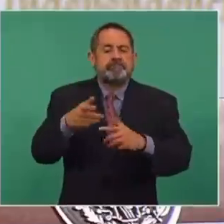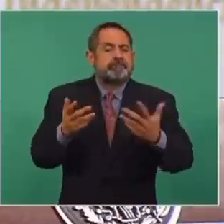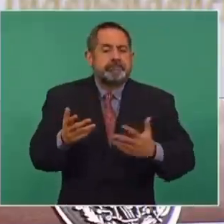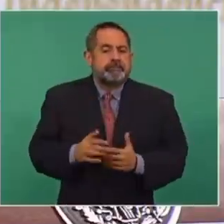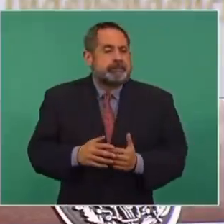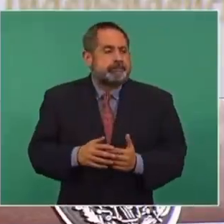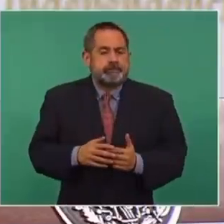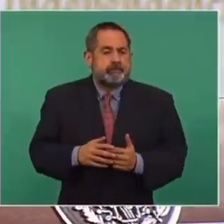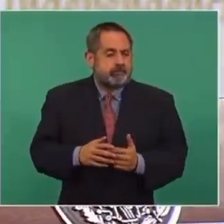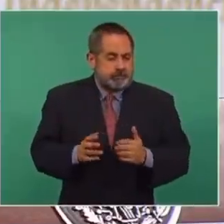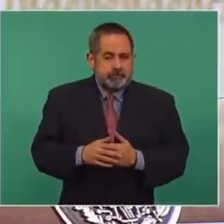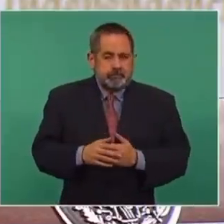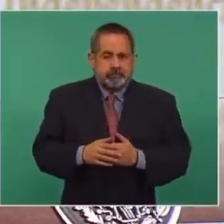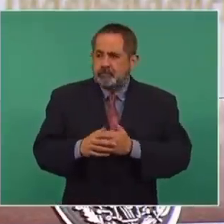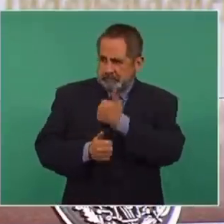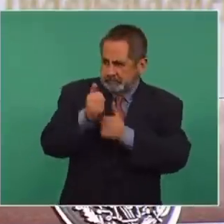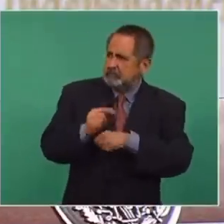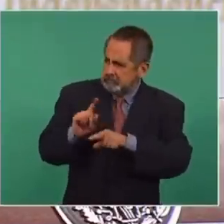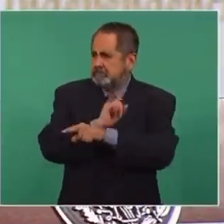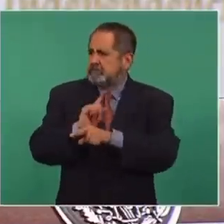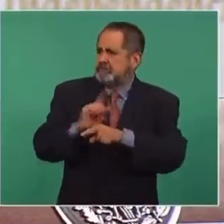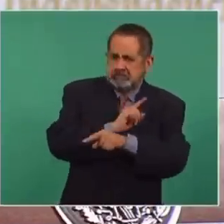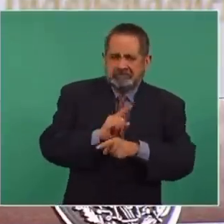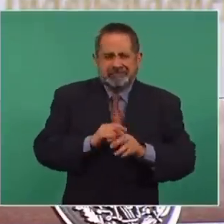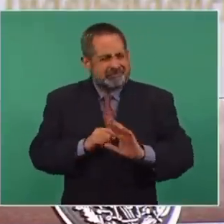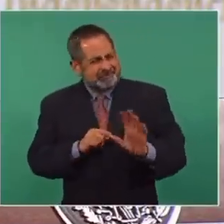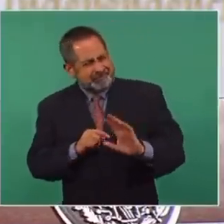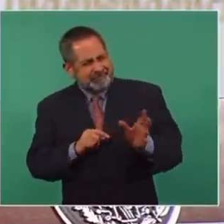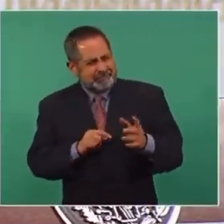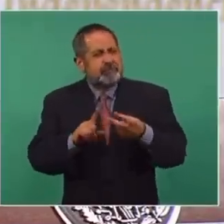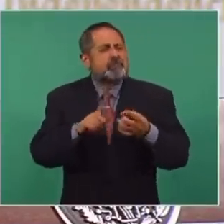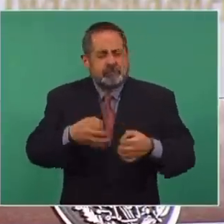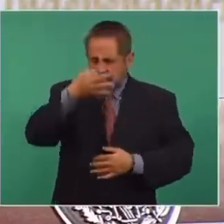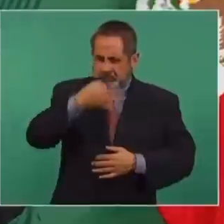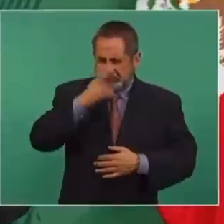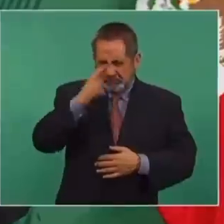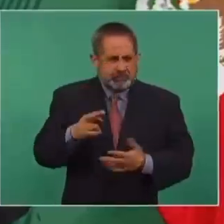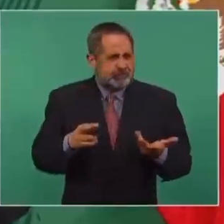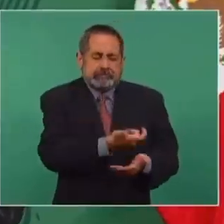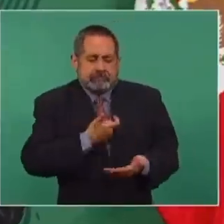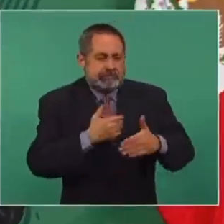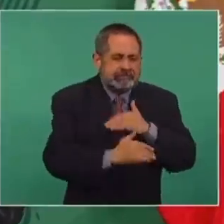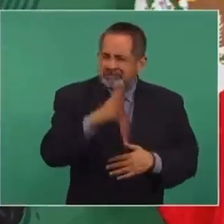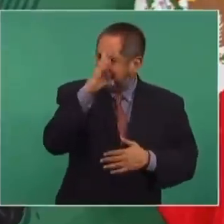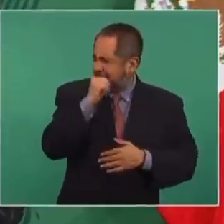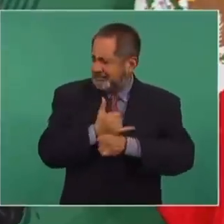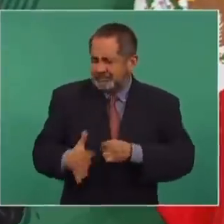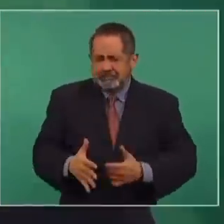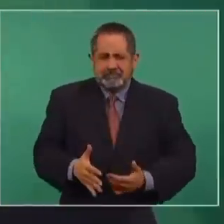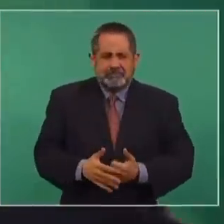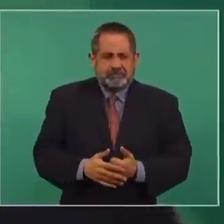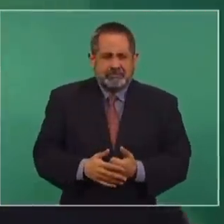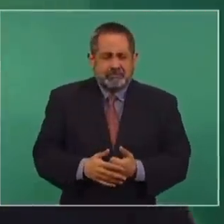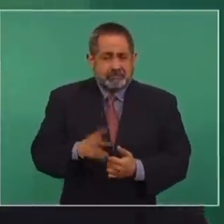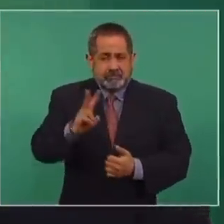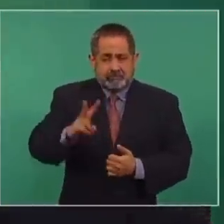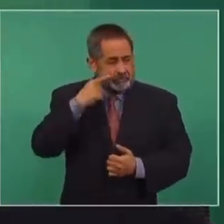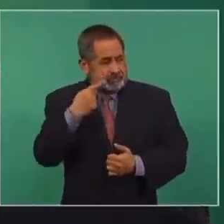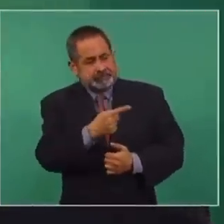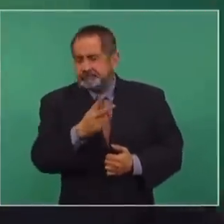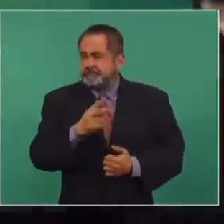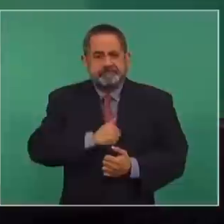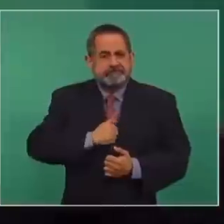toma y daca, los principios y la dignidad. No tienen precio, no se negocian. Es lamentable